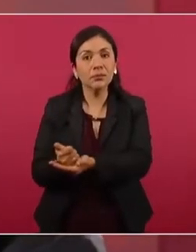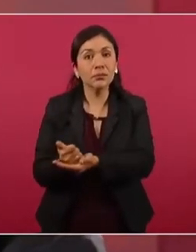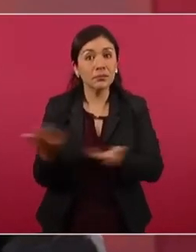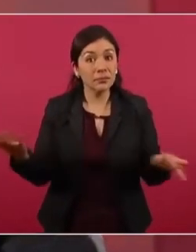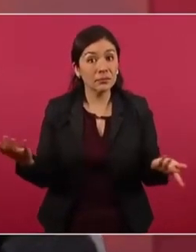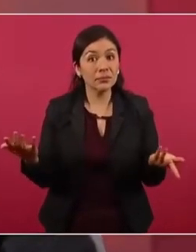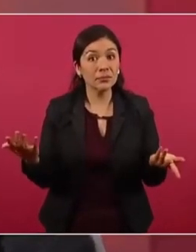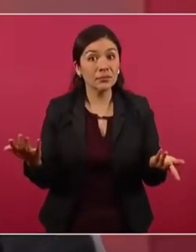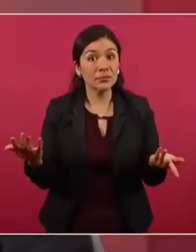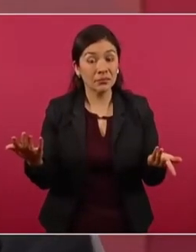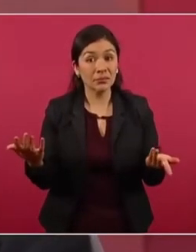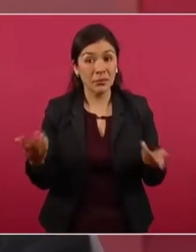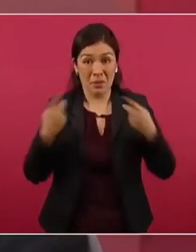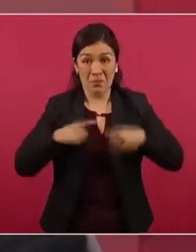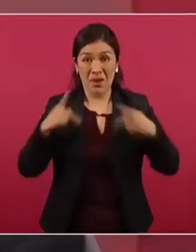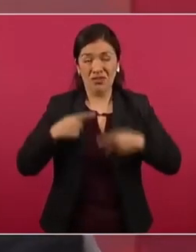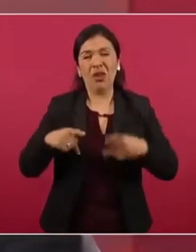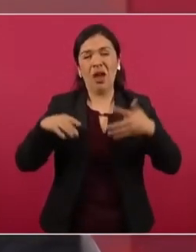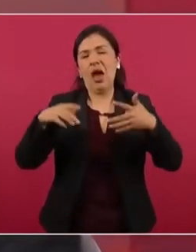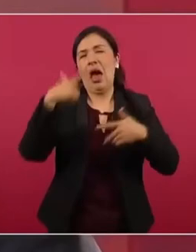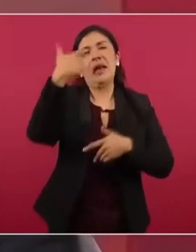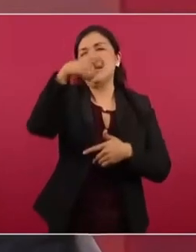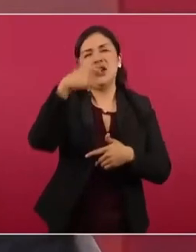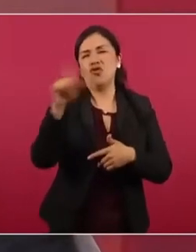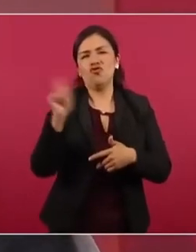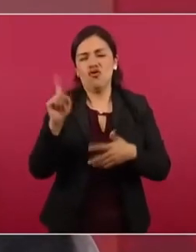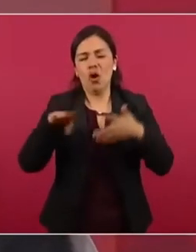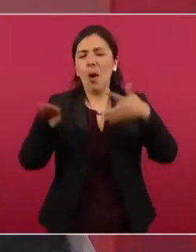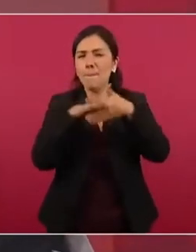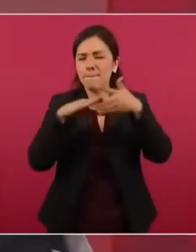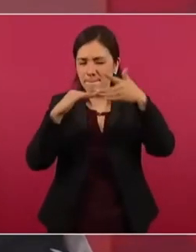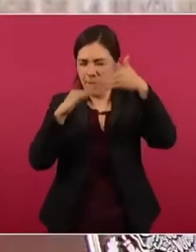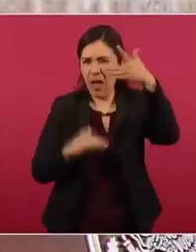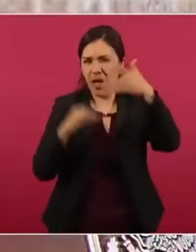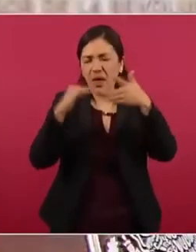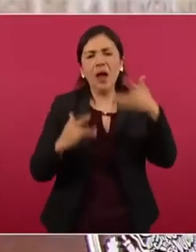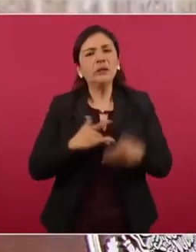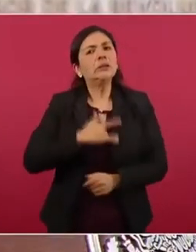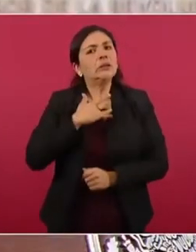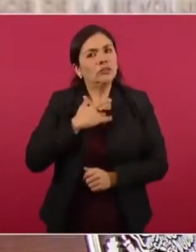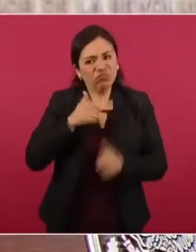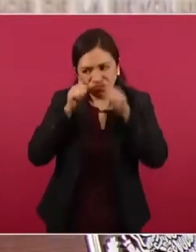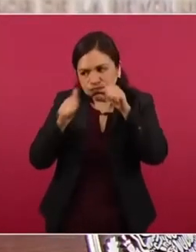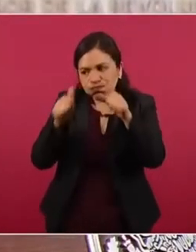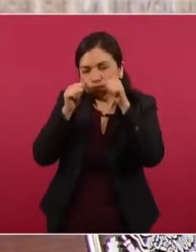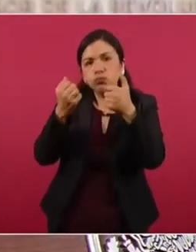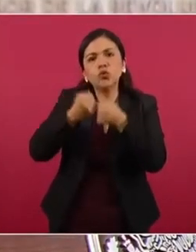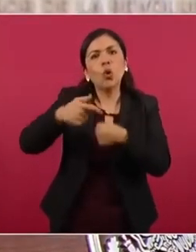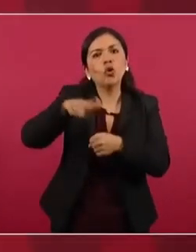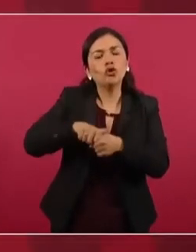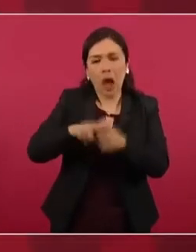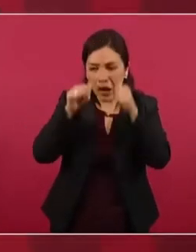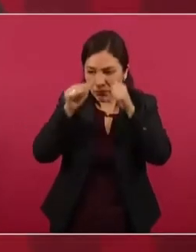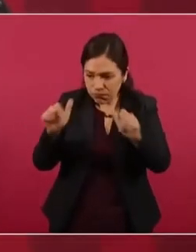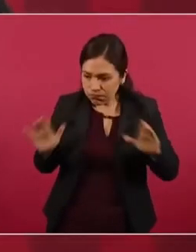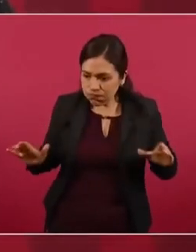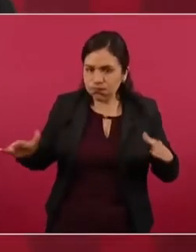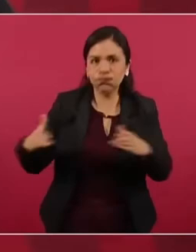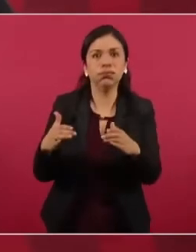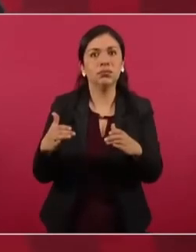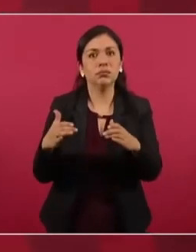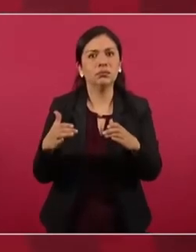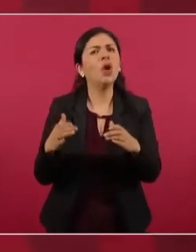una clase media, con dimensión social, incluso hasta